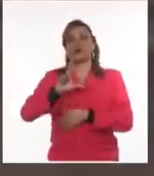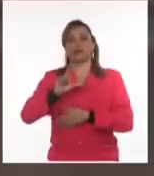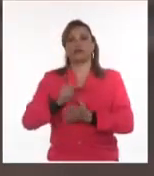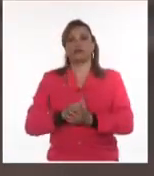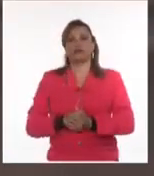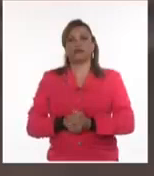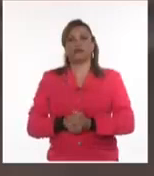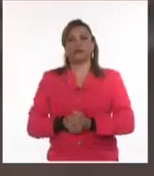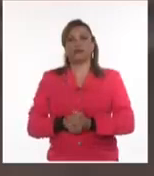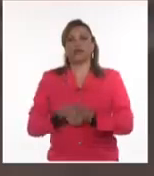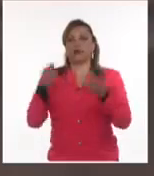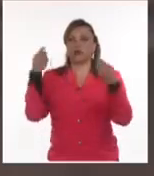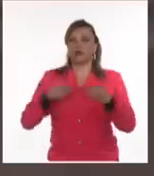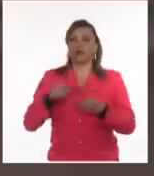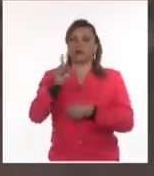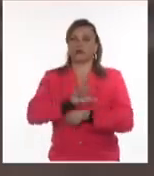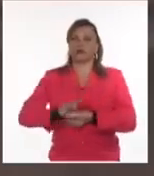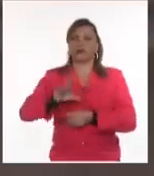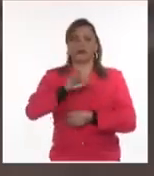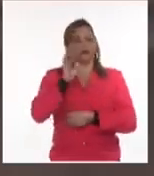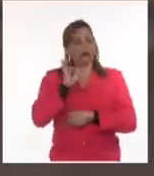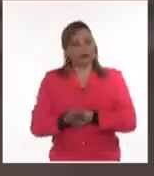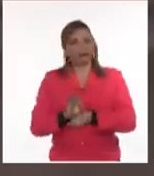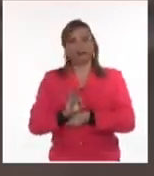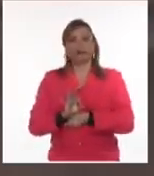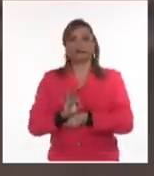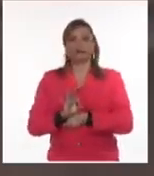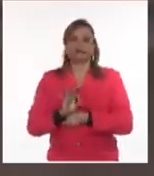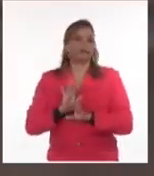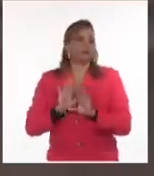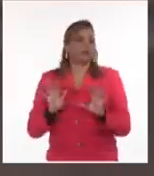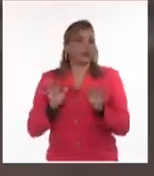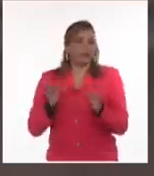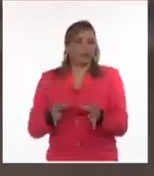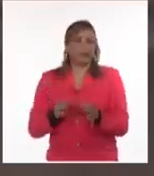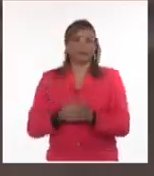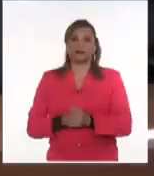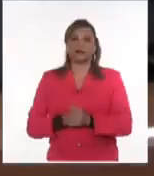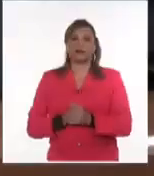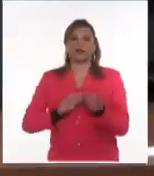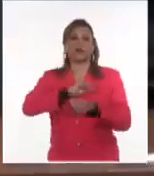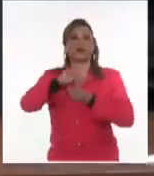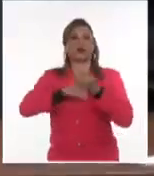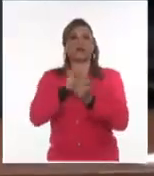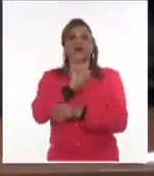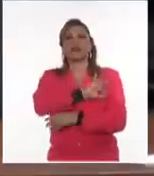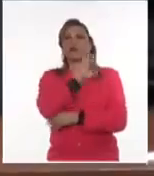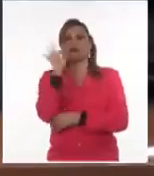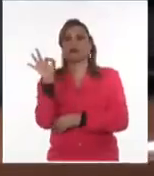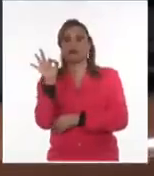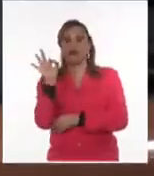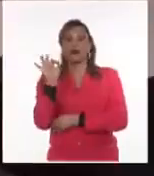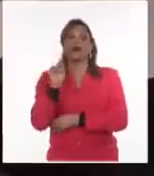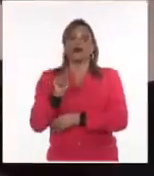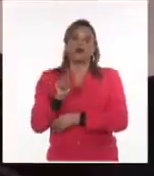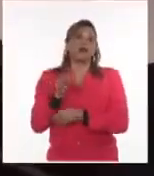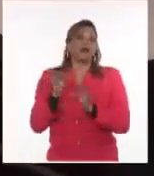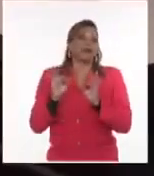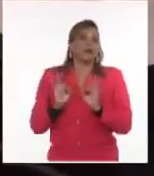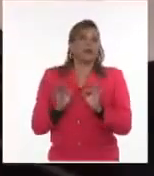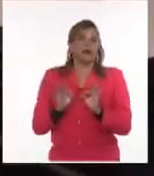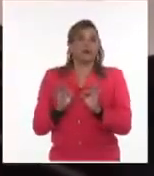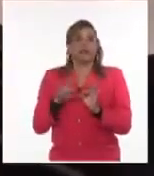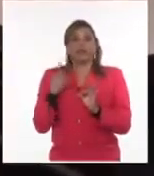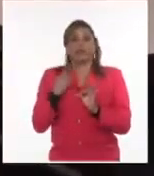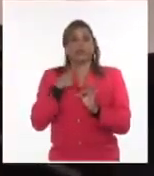de justicia social. Eso es así. Eso no va a cambiar. Y realmente no